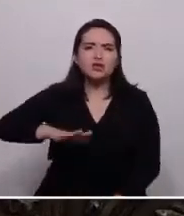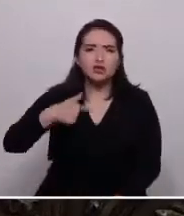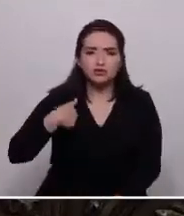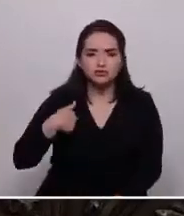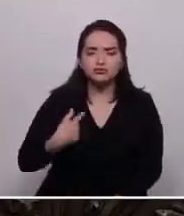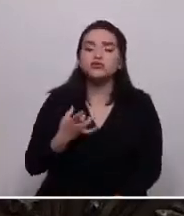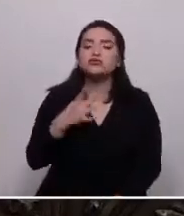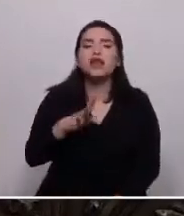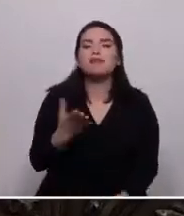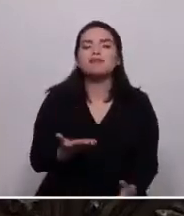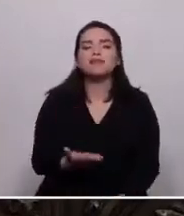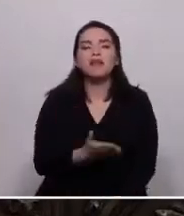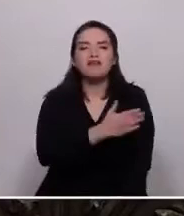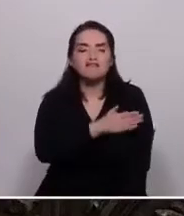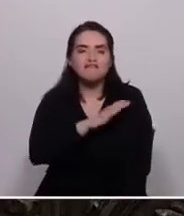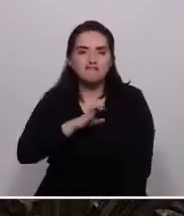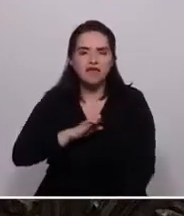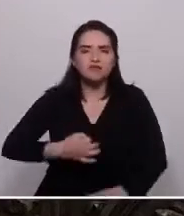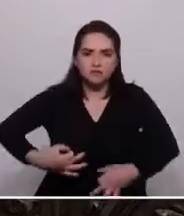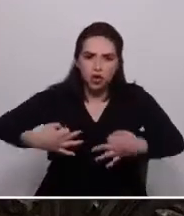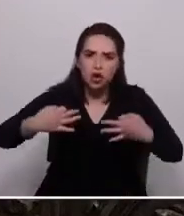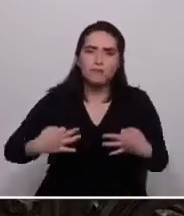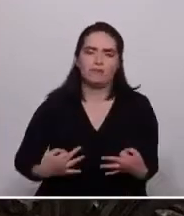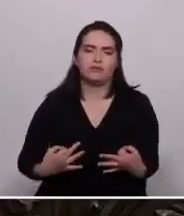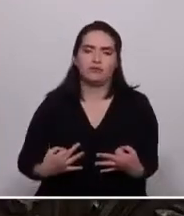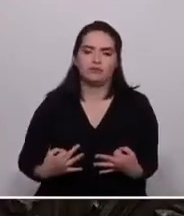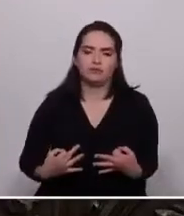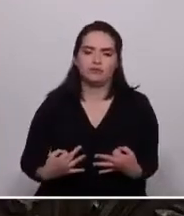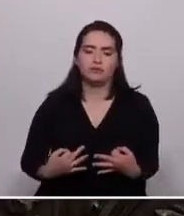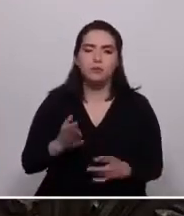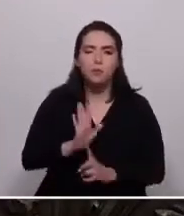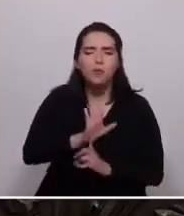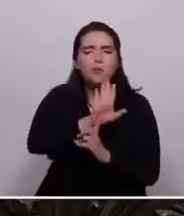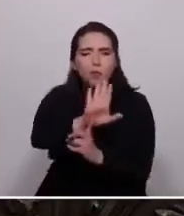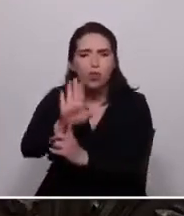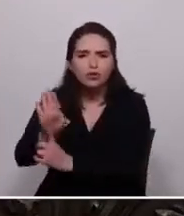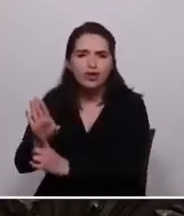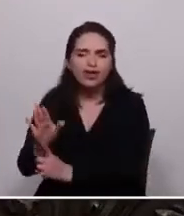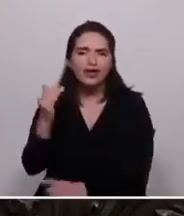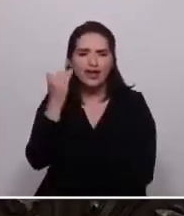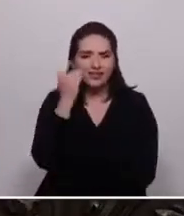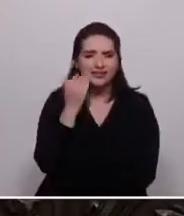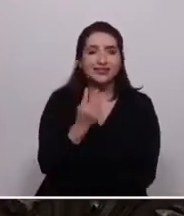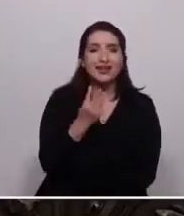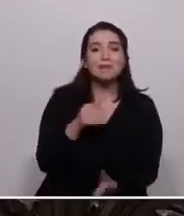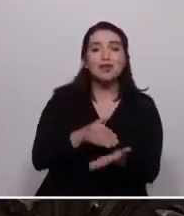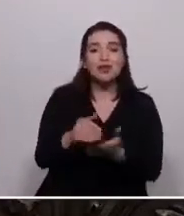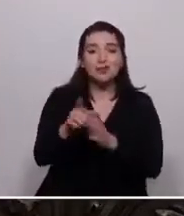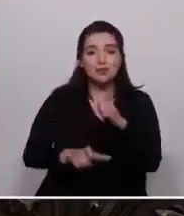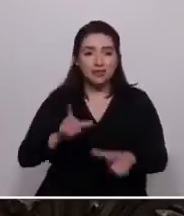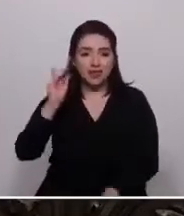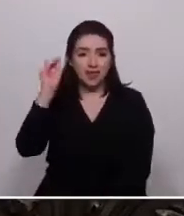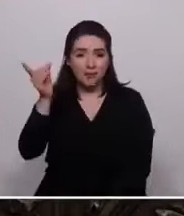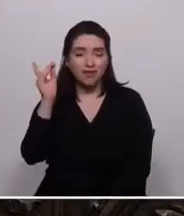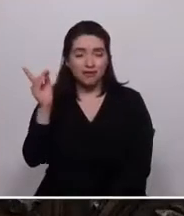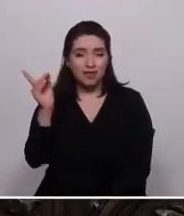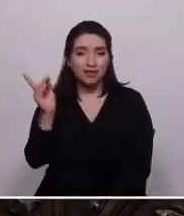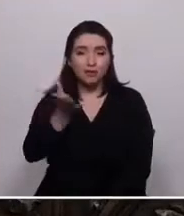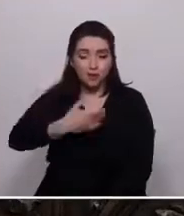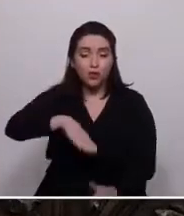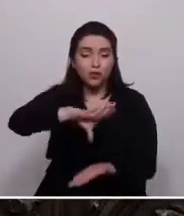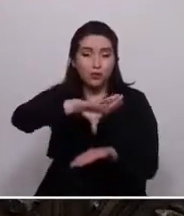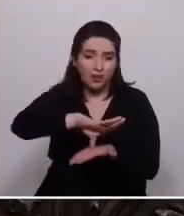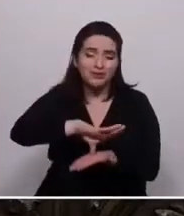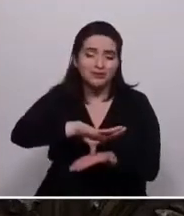la fe y la convicción de hacer visible a las casi 3 millones de personas con discapacidad en nuestro país